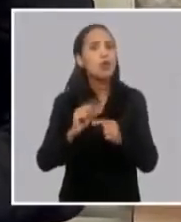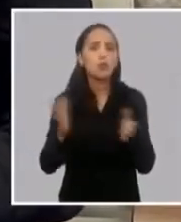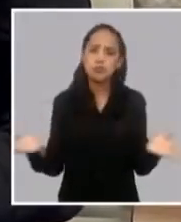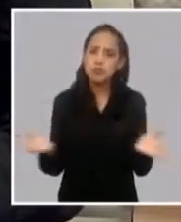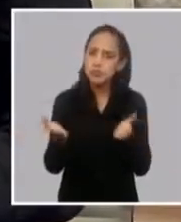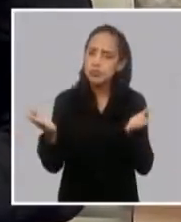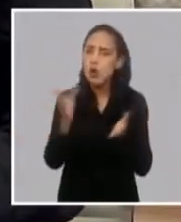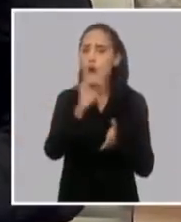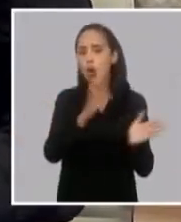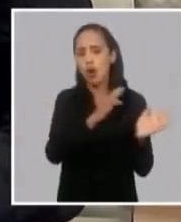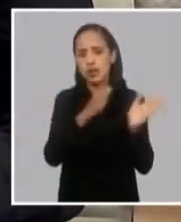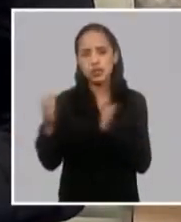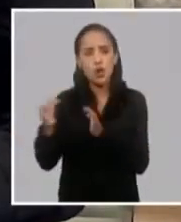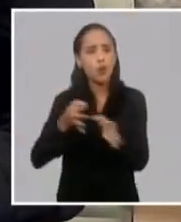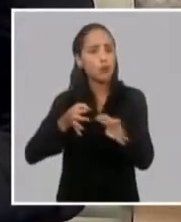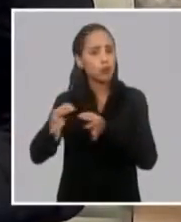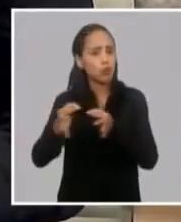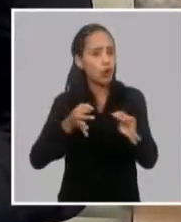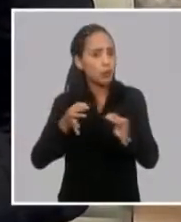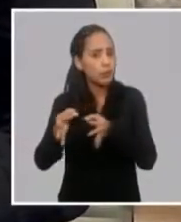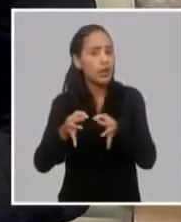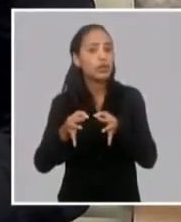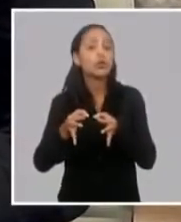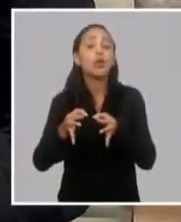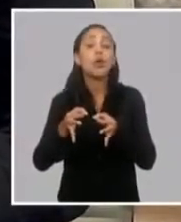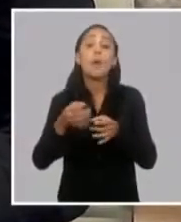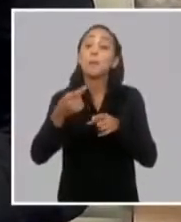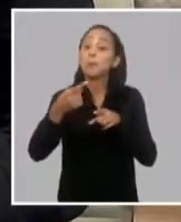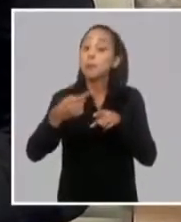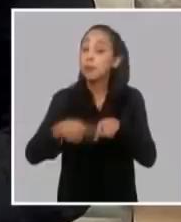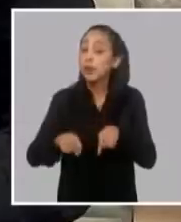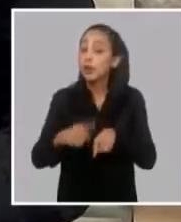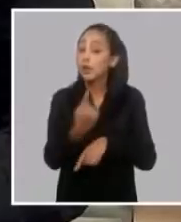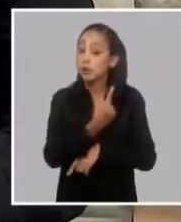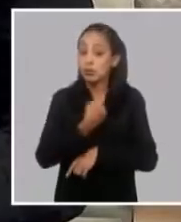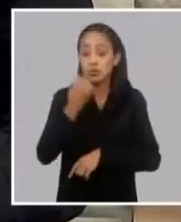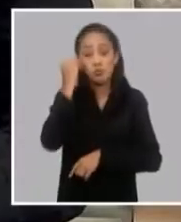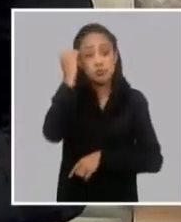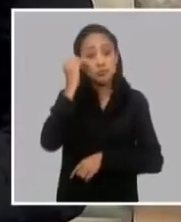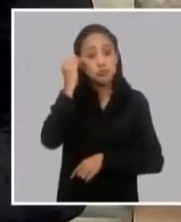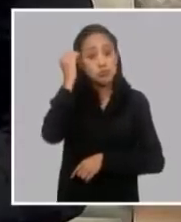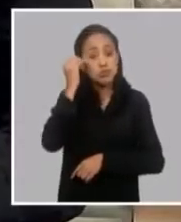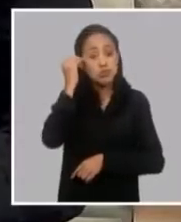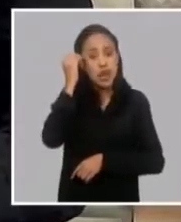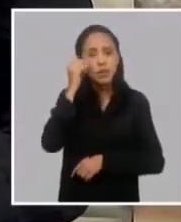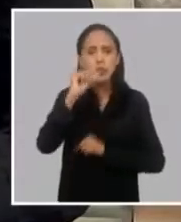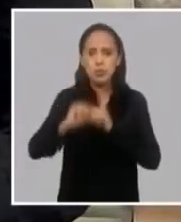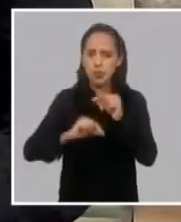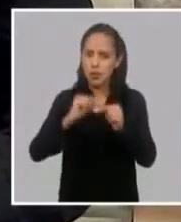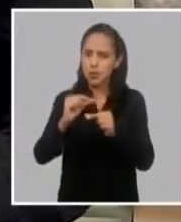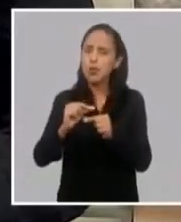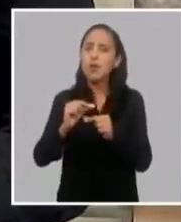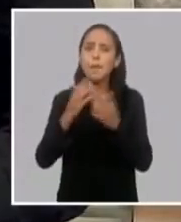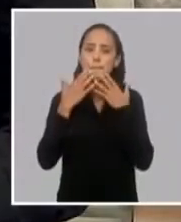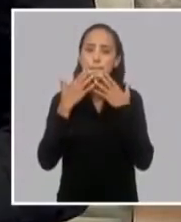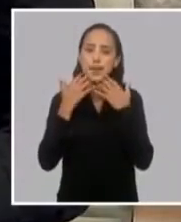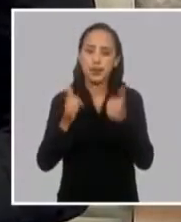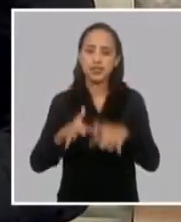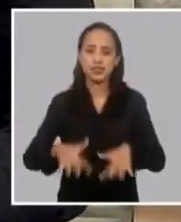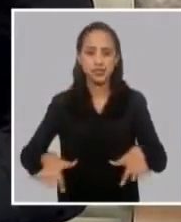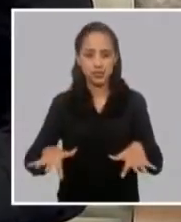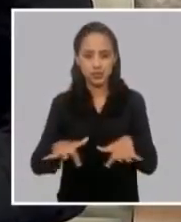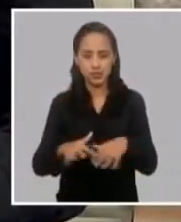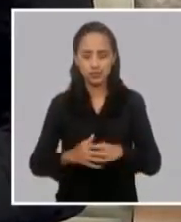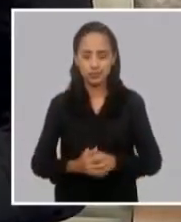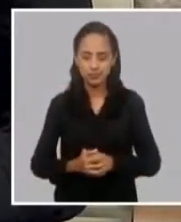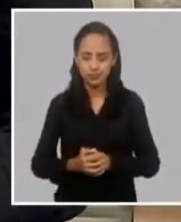puesta en marcha de estas instalaciones y que nosotros consideramos que esto va a continuar normalizándose. A esto